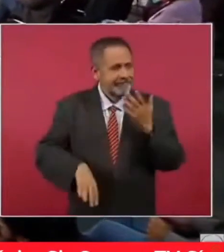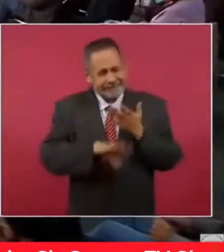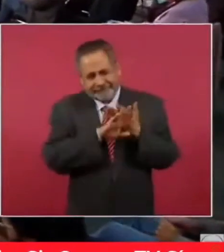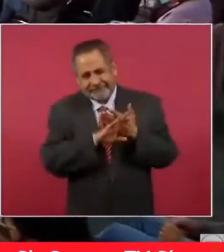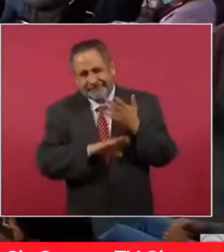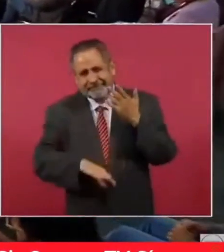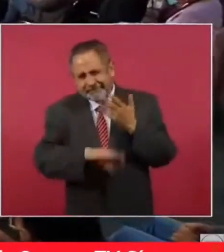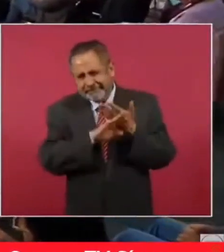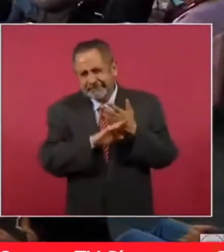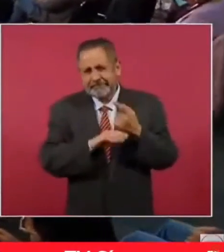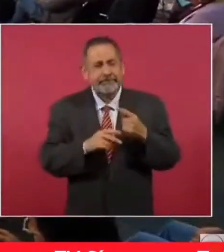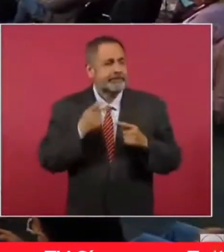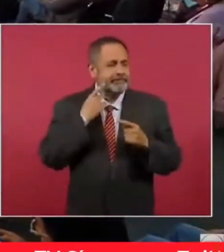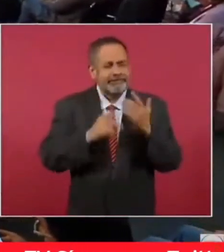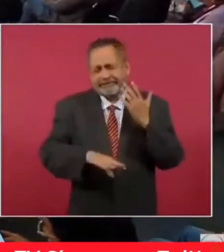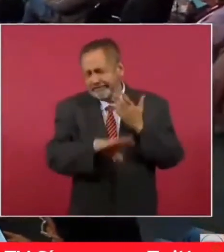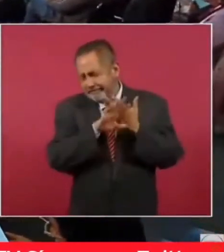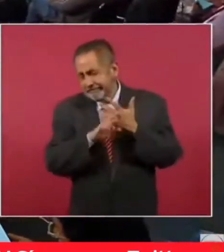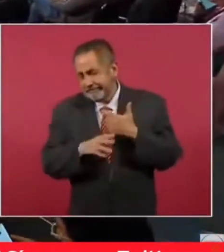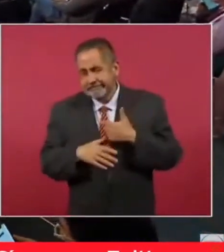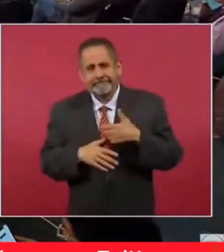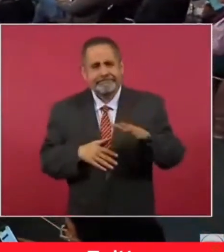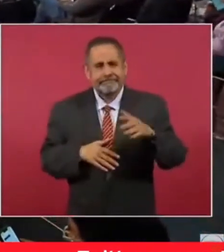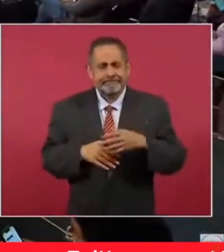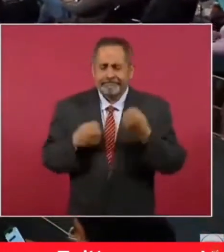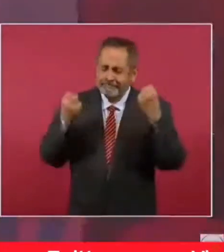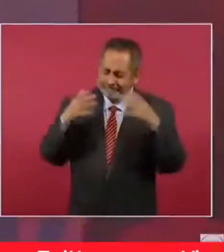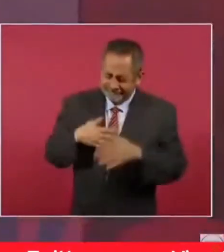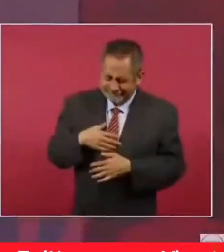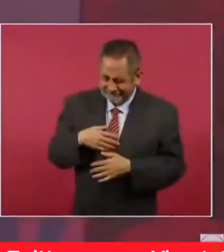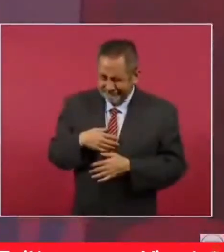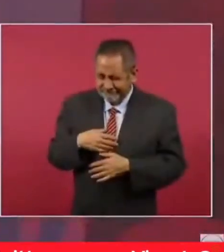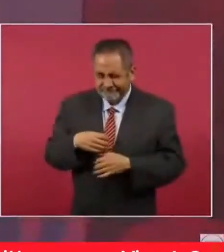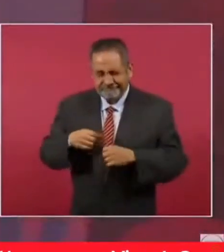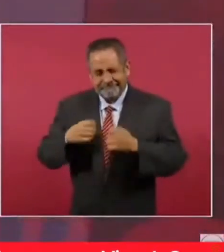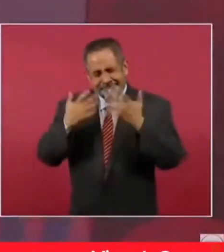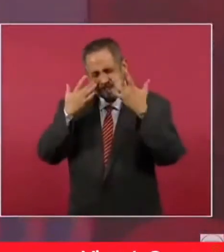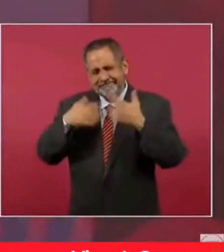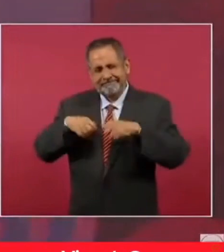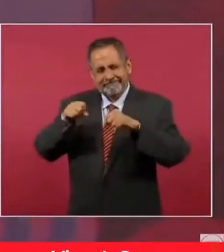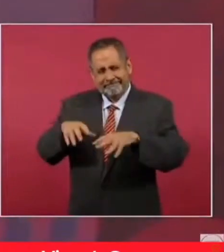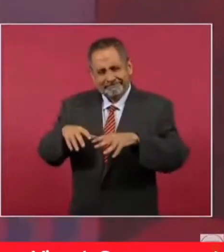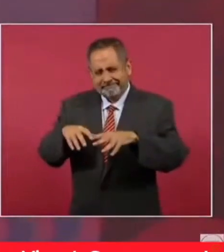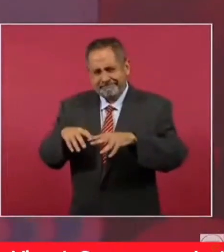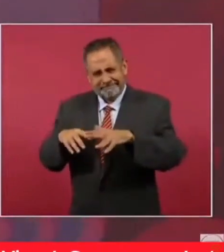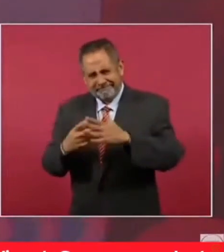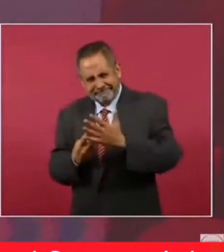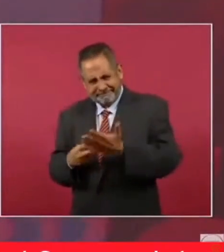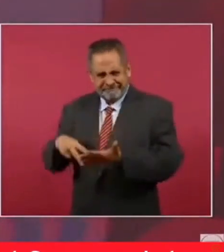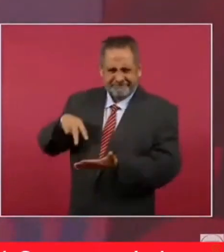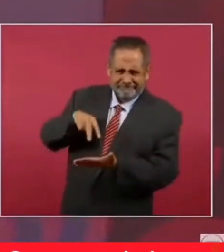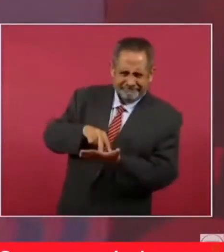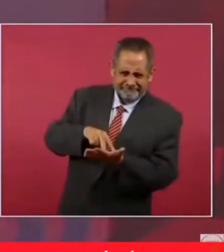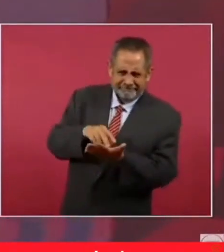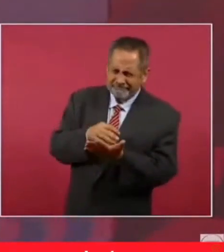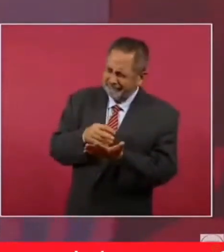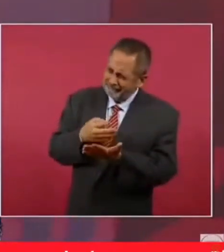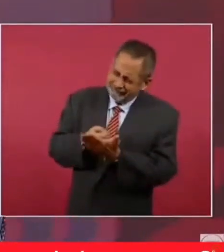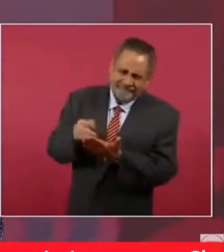políticos, y se cae uno y hay que pararse y seguir caminando